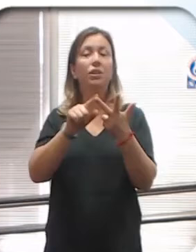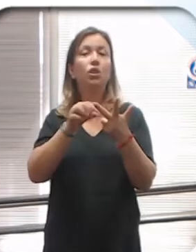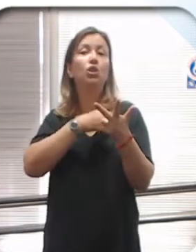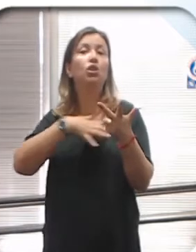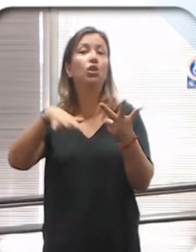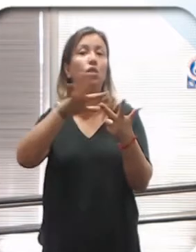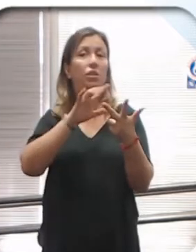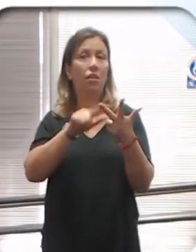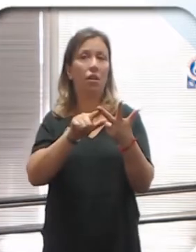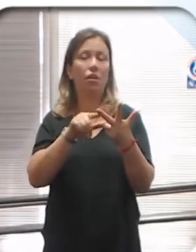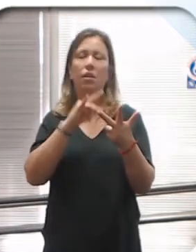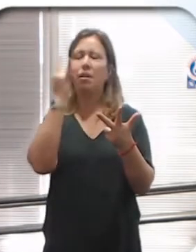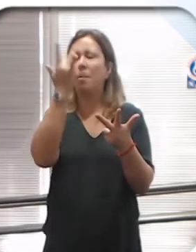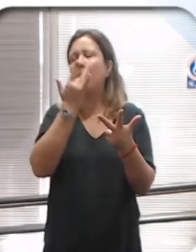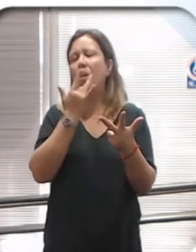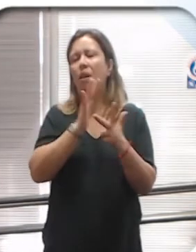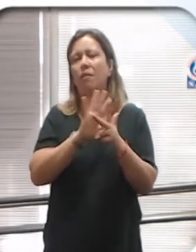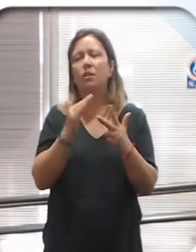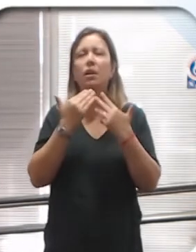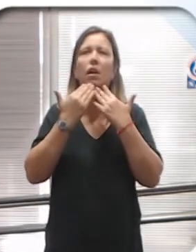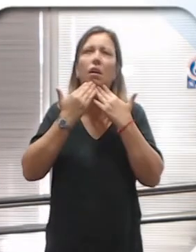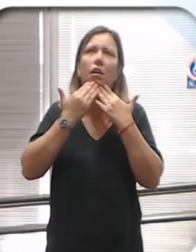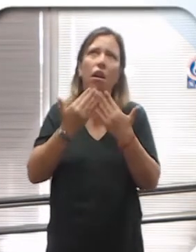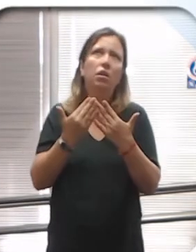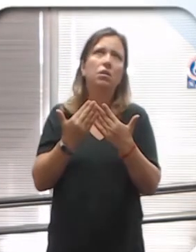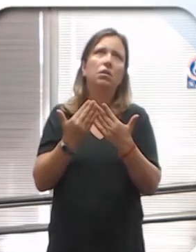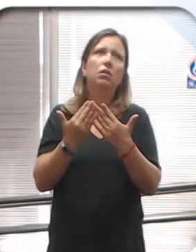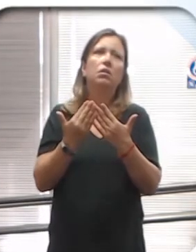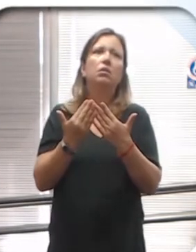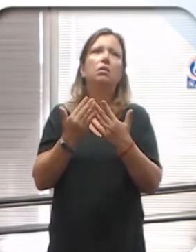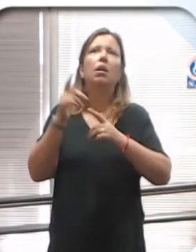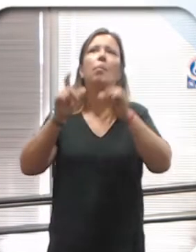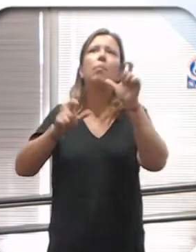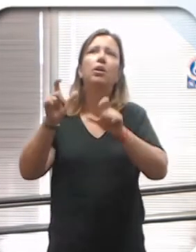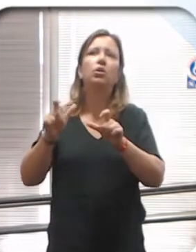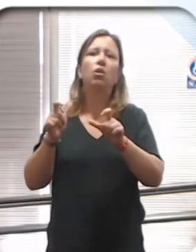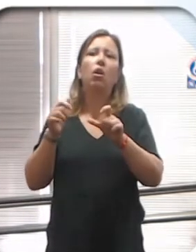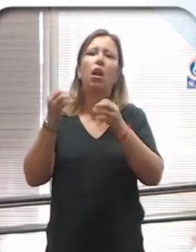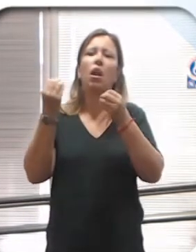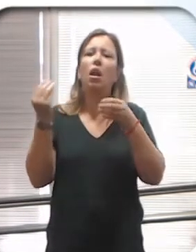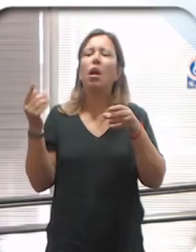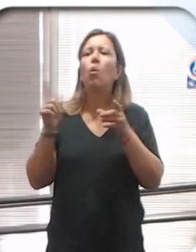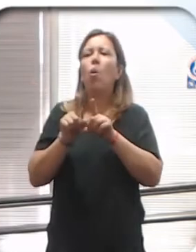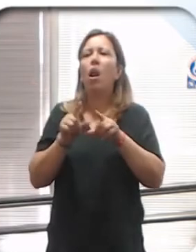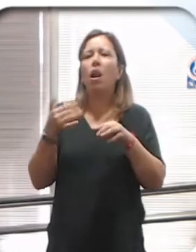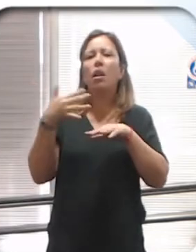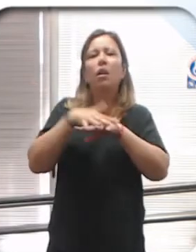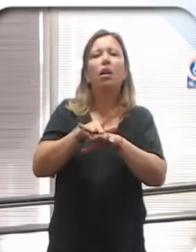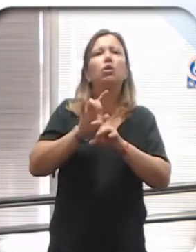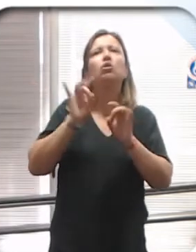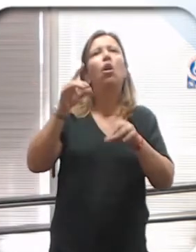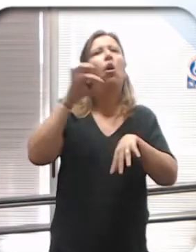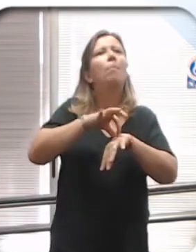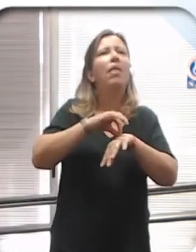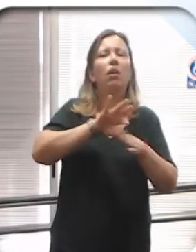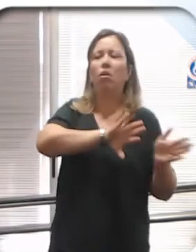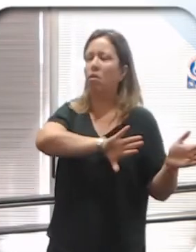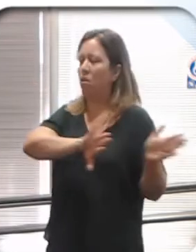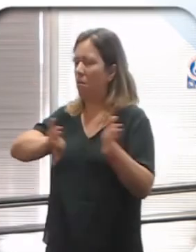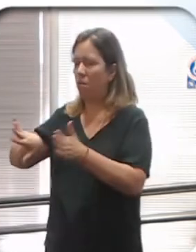social, que es maravilloso y agradezco que existan las personas que están metidas en todo lo que no sea médico.